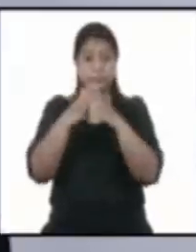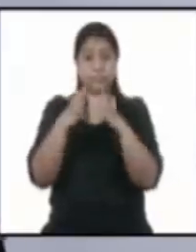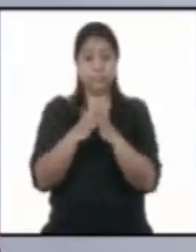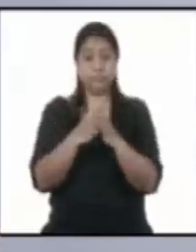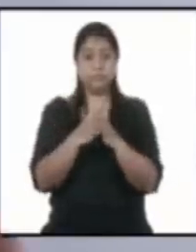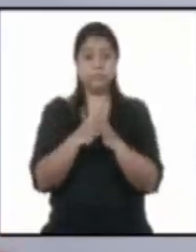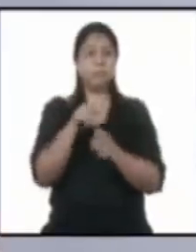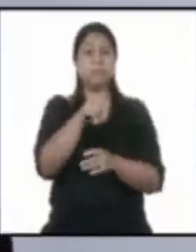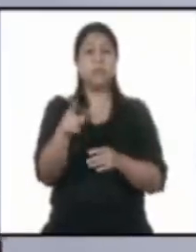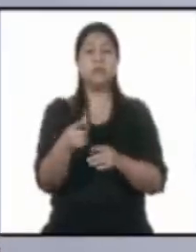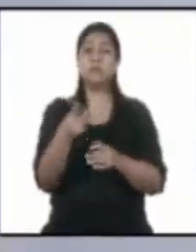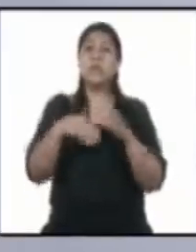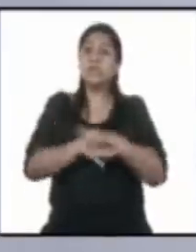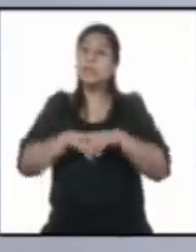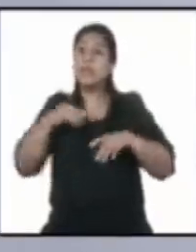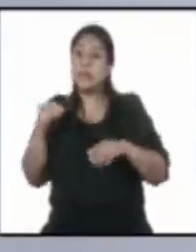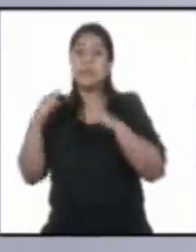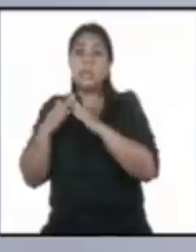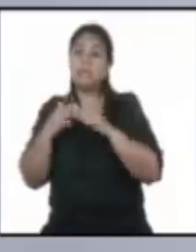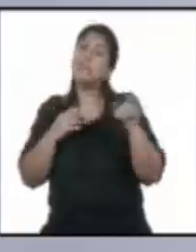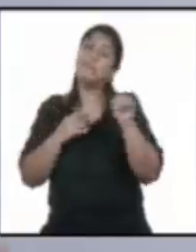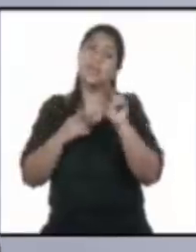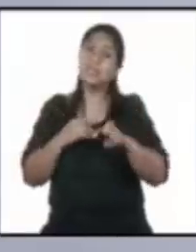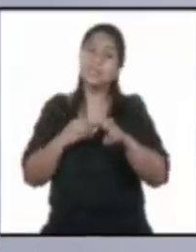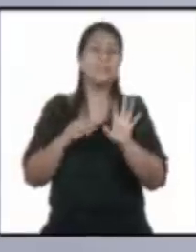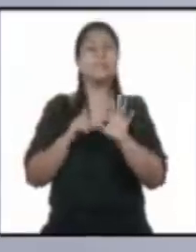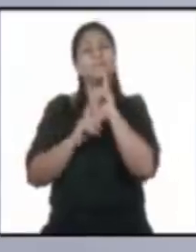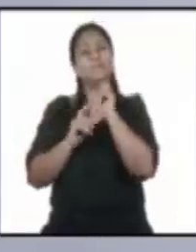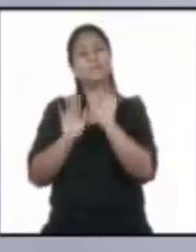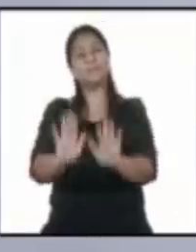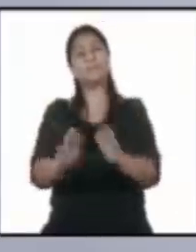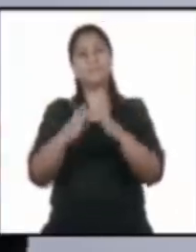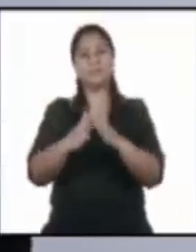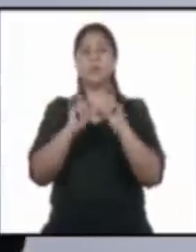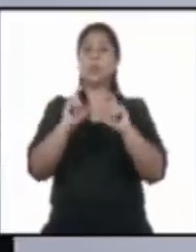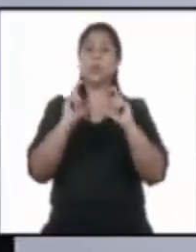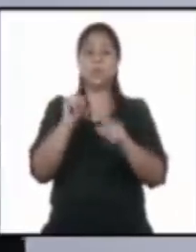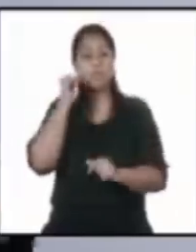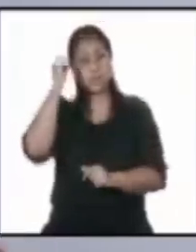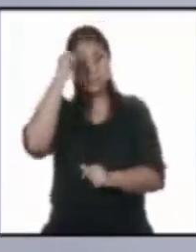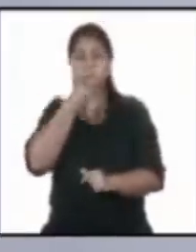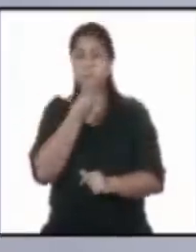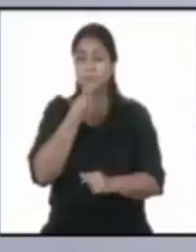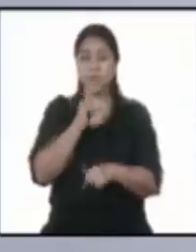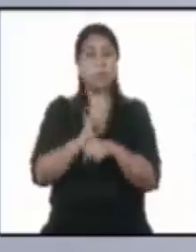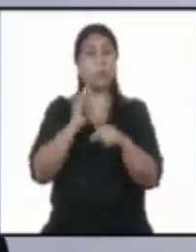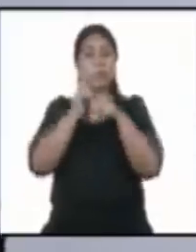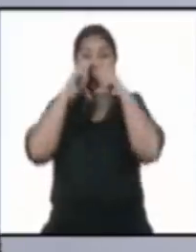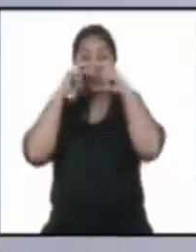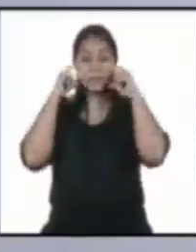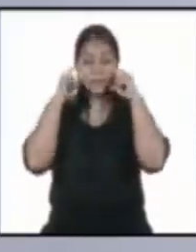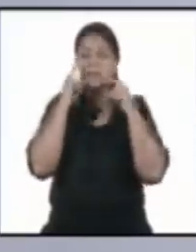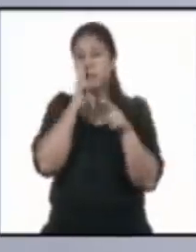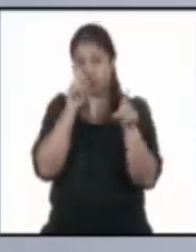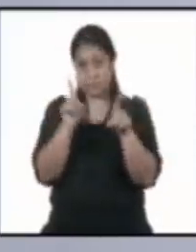Si no es necesario, no debemos de salir a la calle, cuidar a nuestro adulto mayor, la utilización de la mascarilla y por